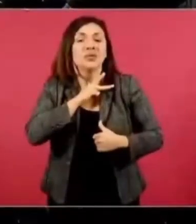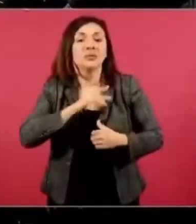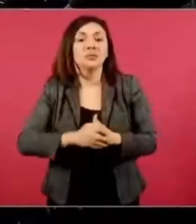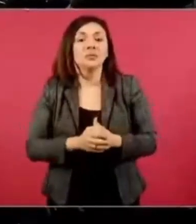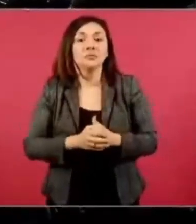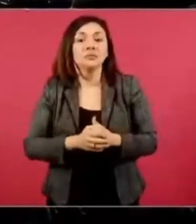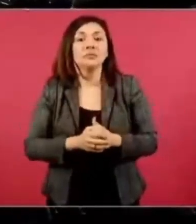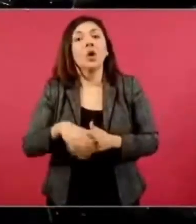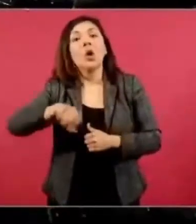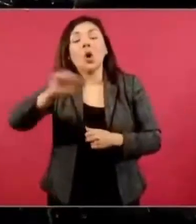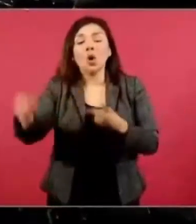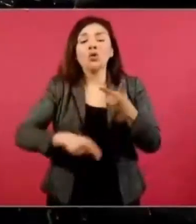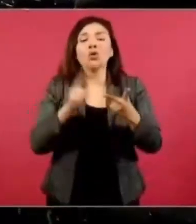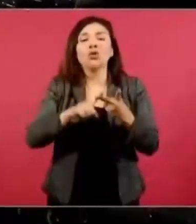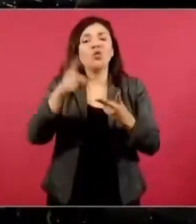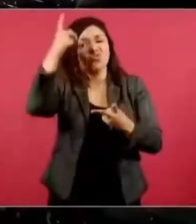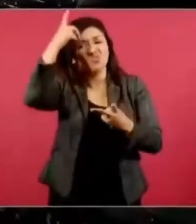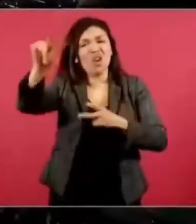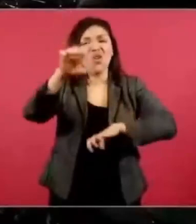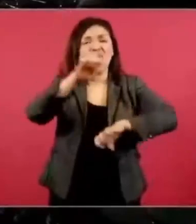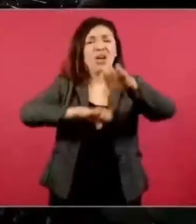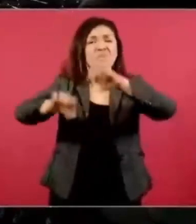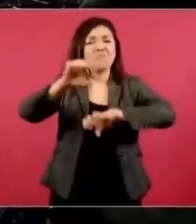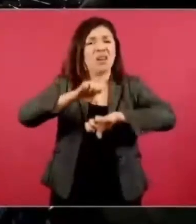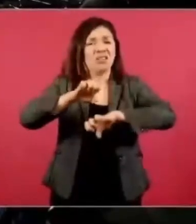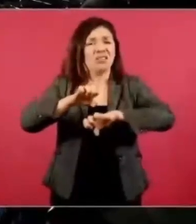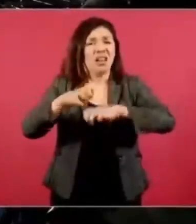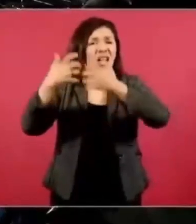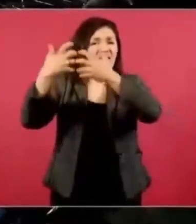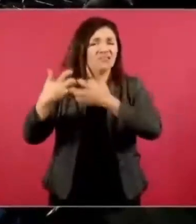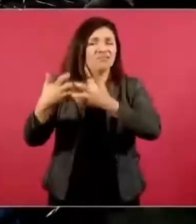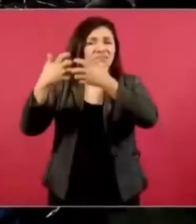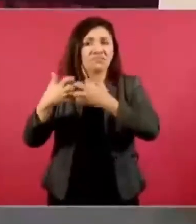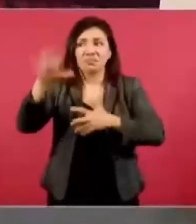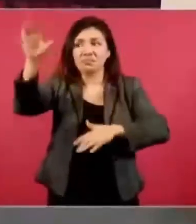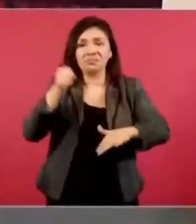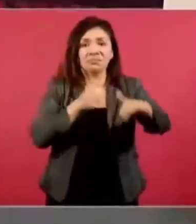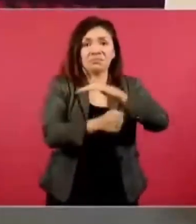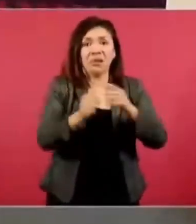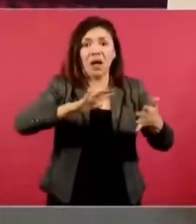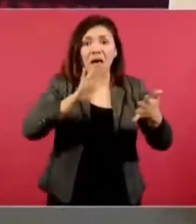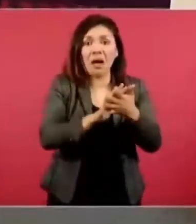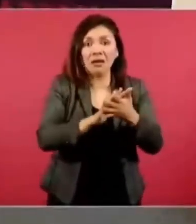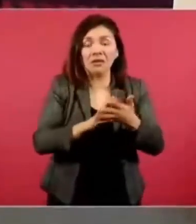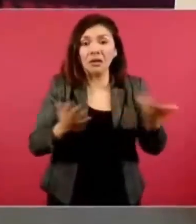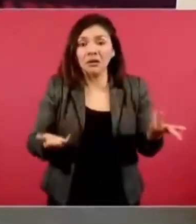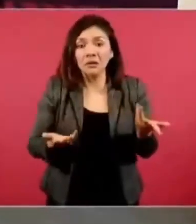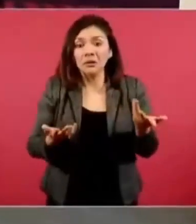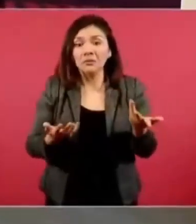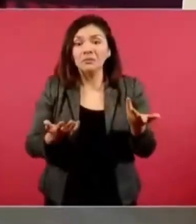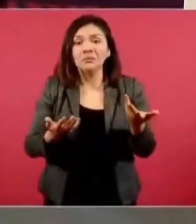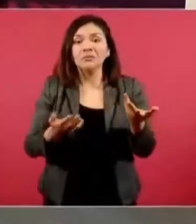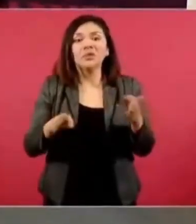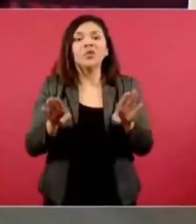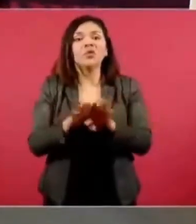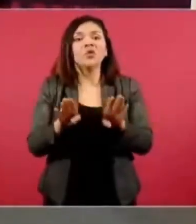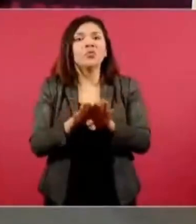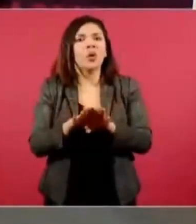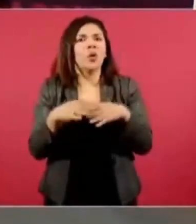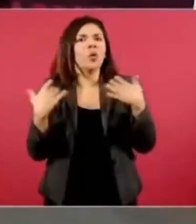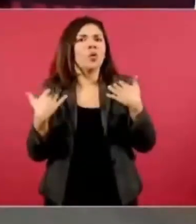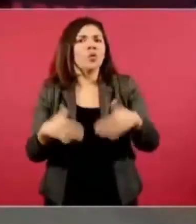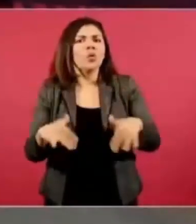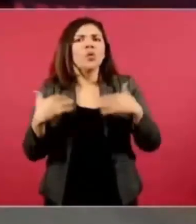y a un empresario. Y hacen todo un